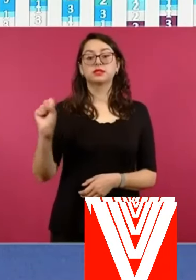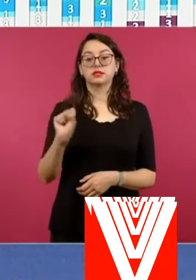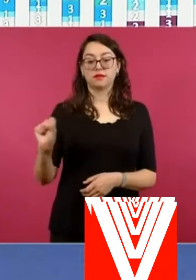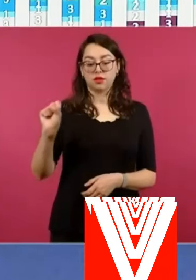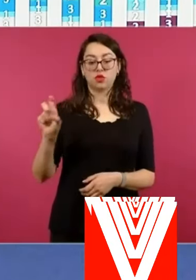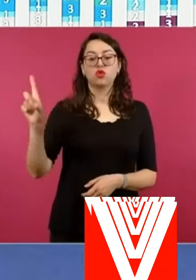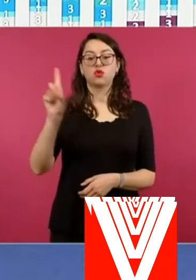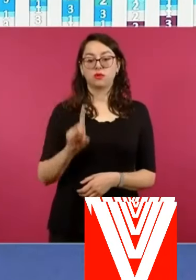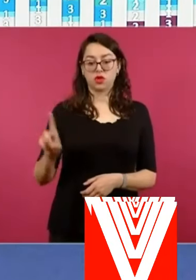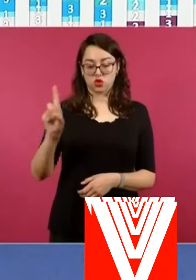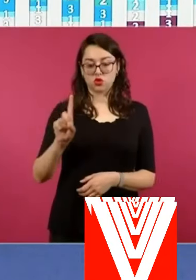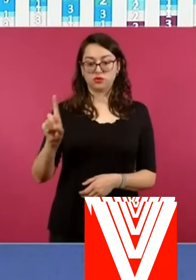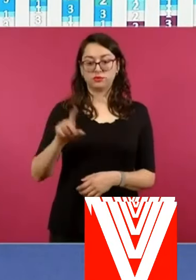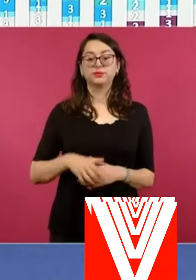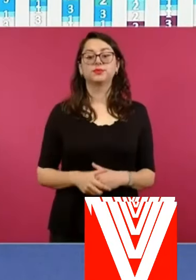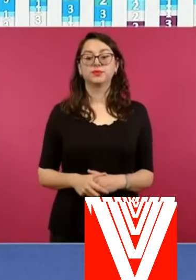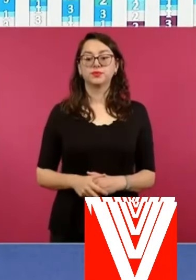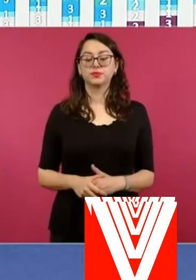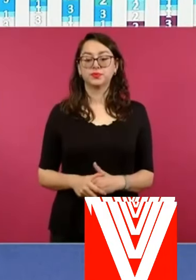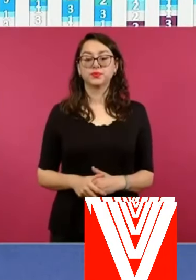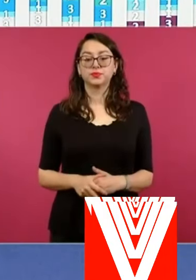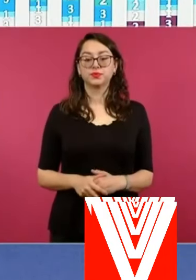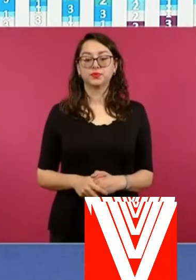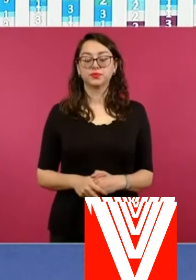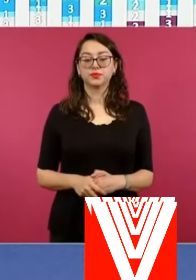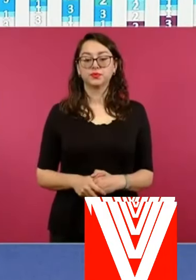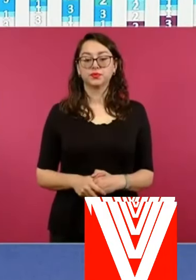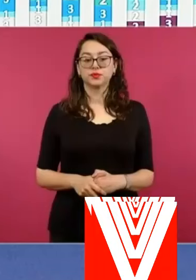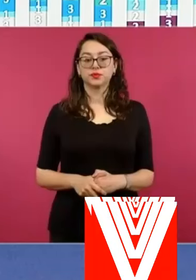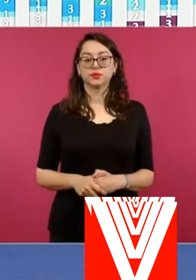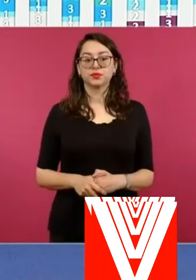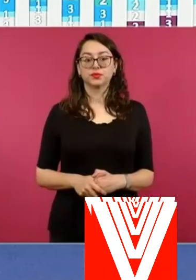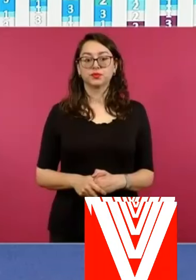domingo. Así es. Bueno,